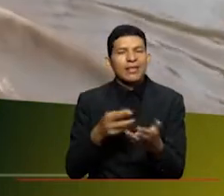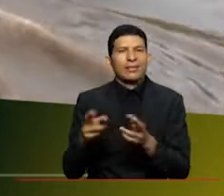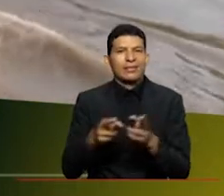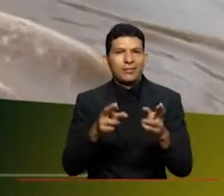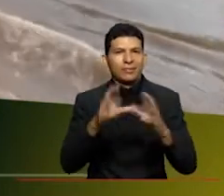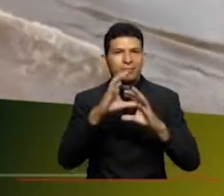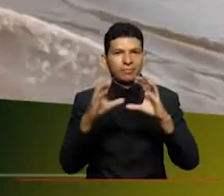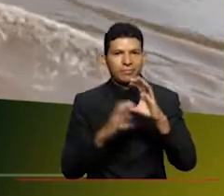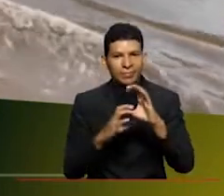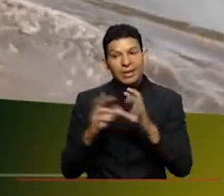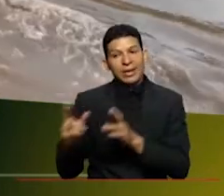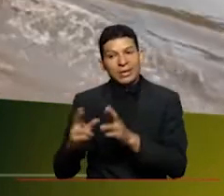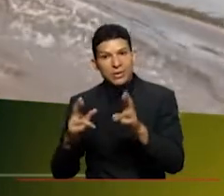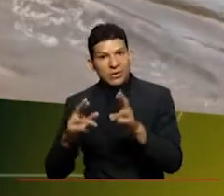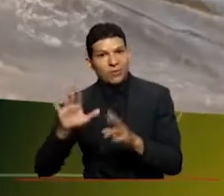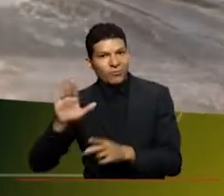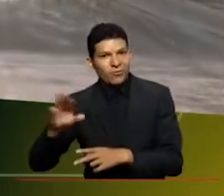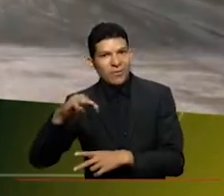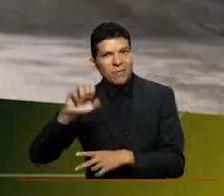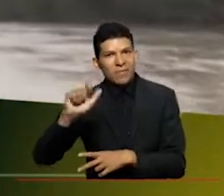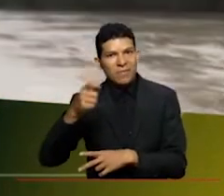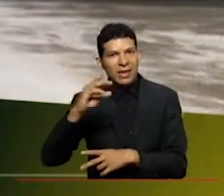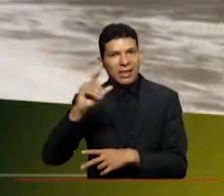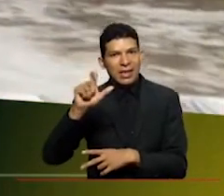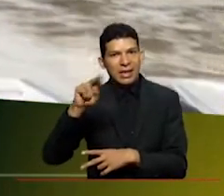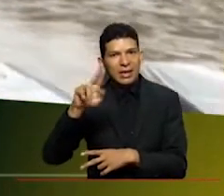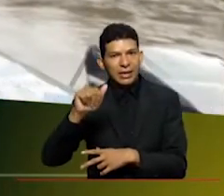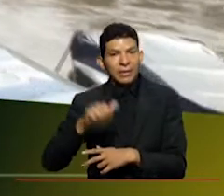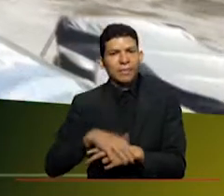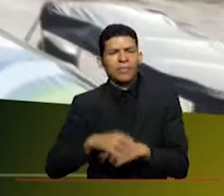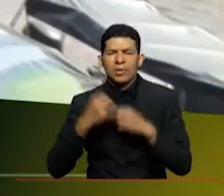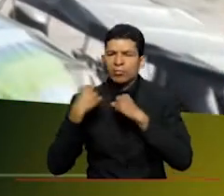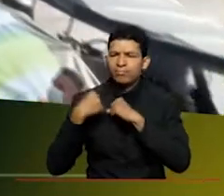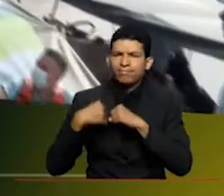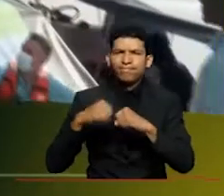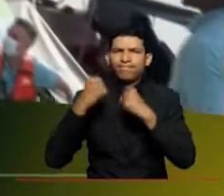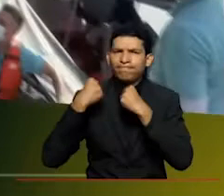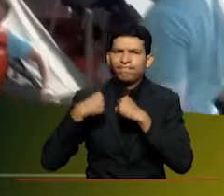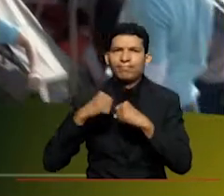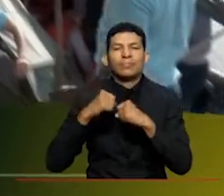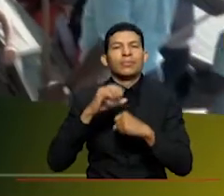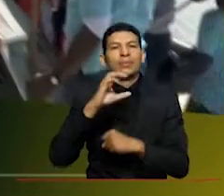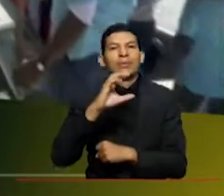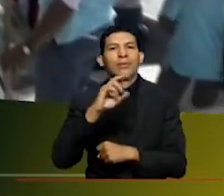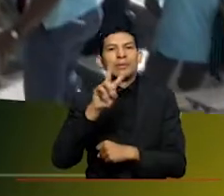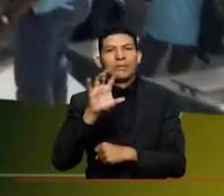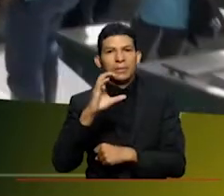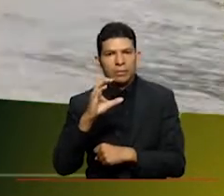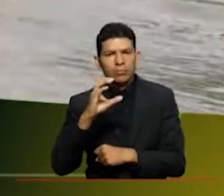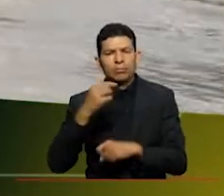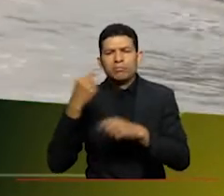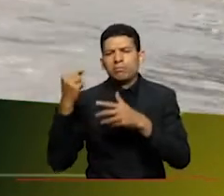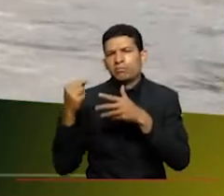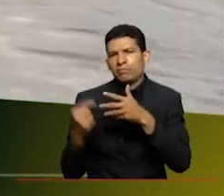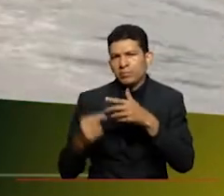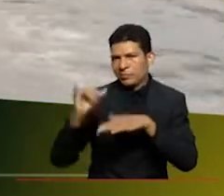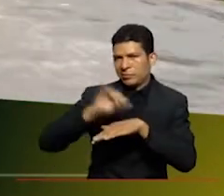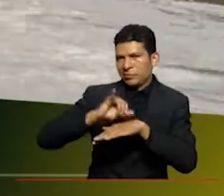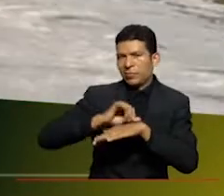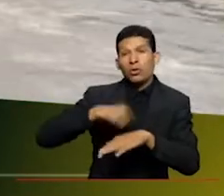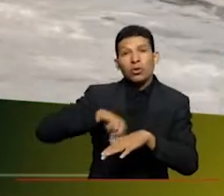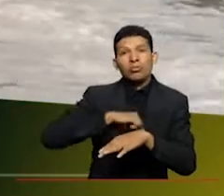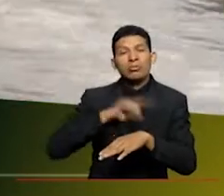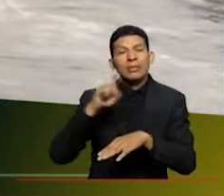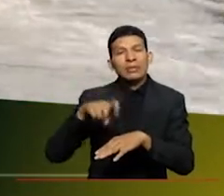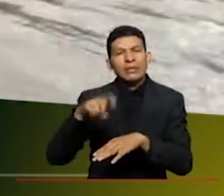cauca el río magdalena en donde hay grandes esfuerzos por ejemplo los esfuerzos que viene haciendo la cvc y otras instituciones pero necesitamos pasar